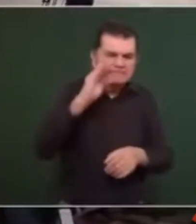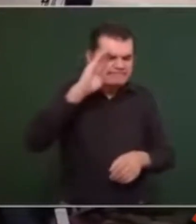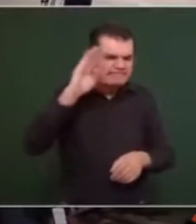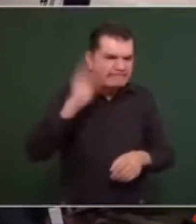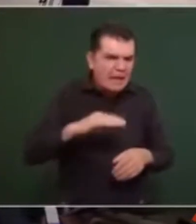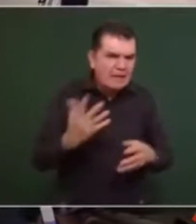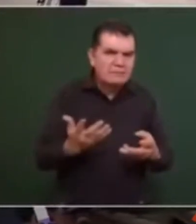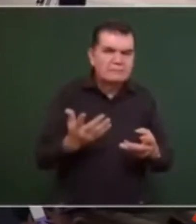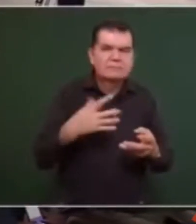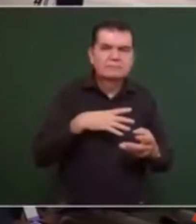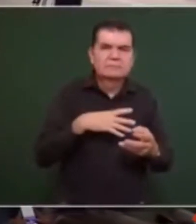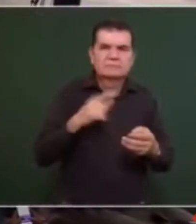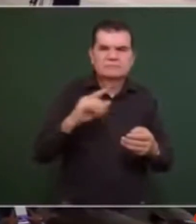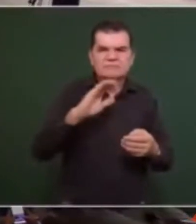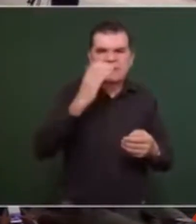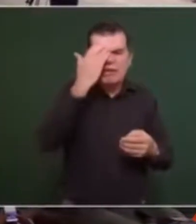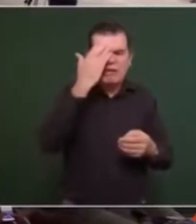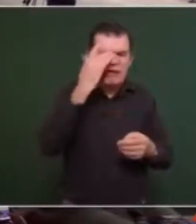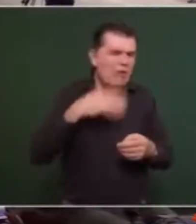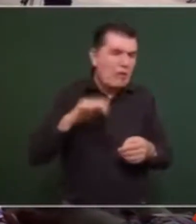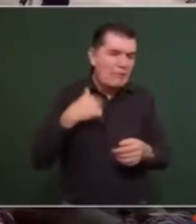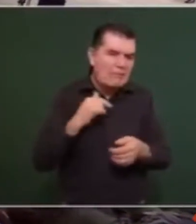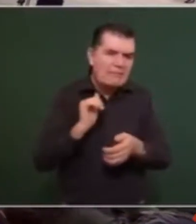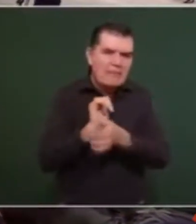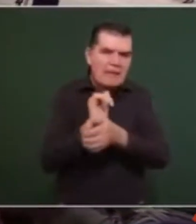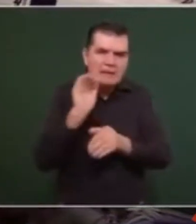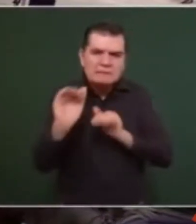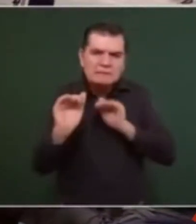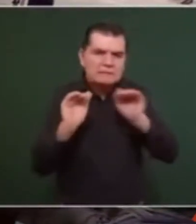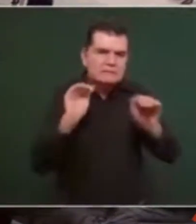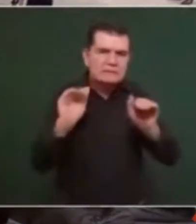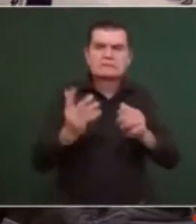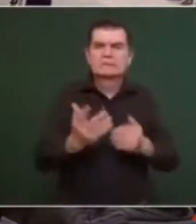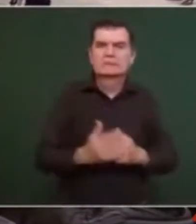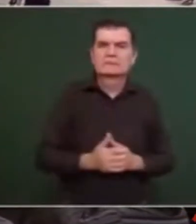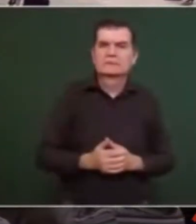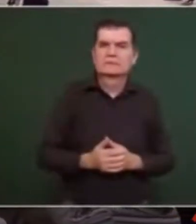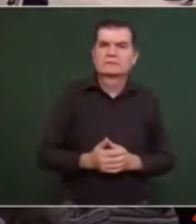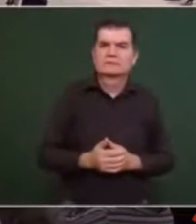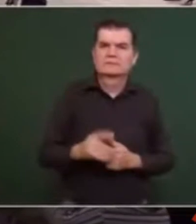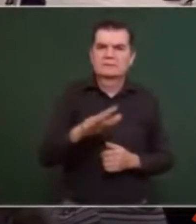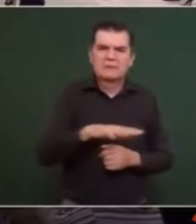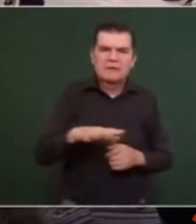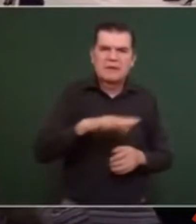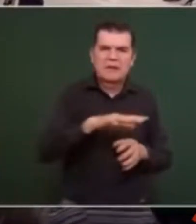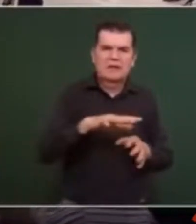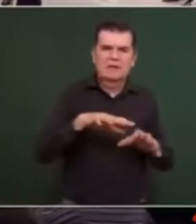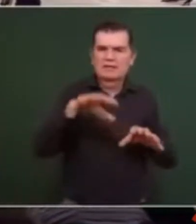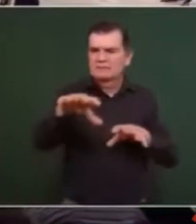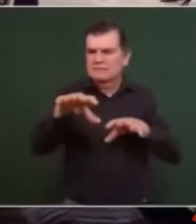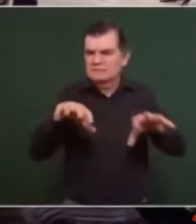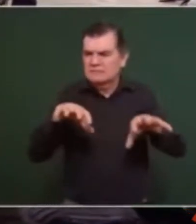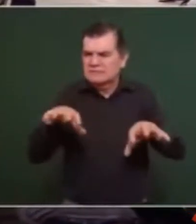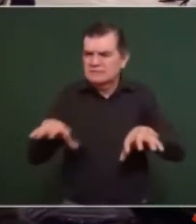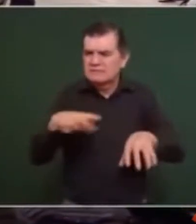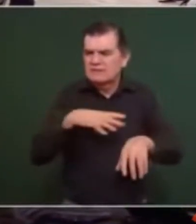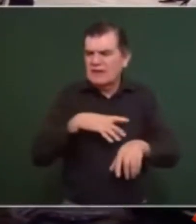que son conocidos en los barrios, en las colonias,